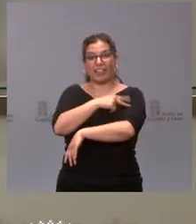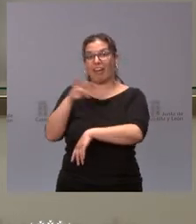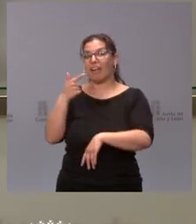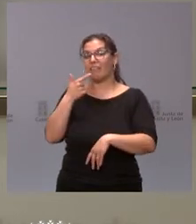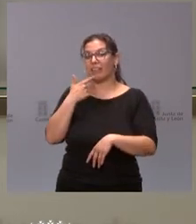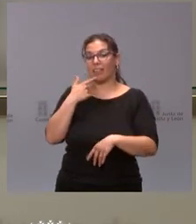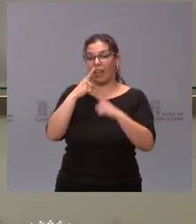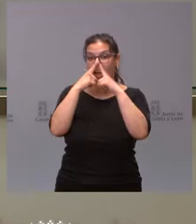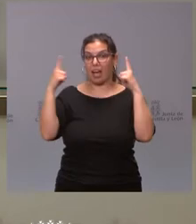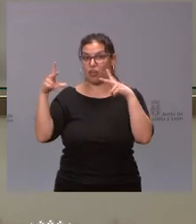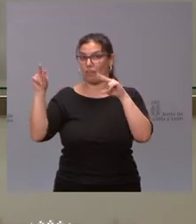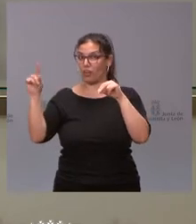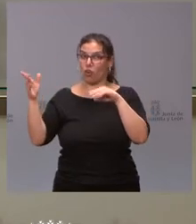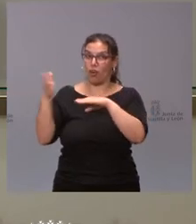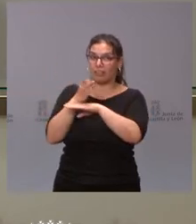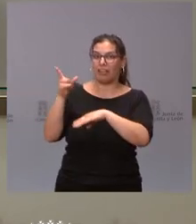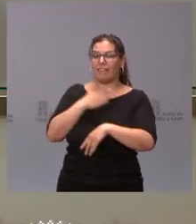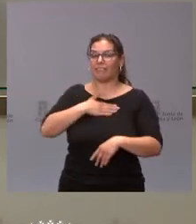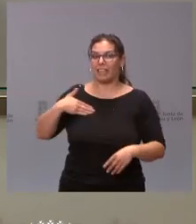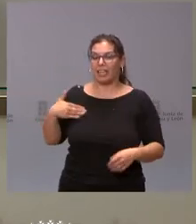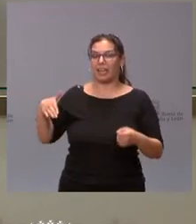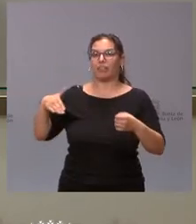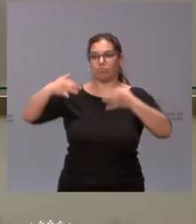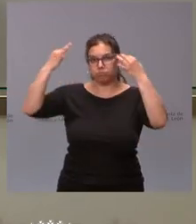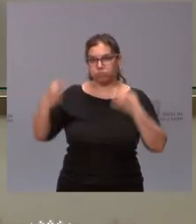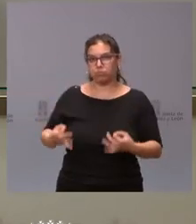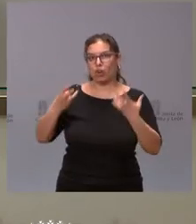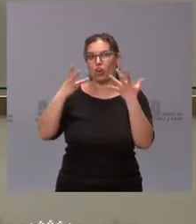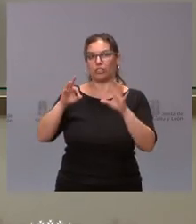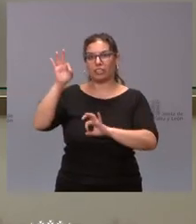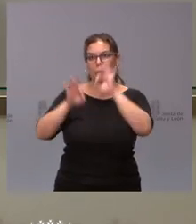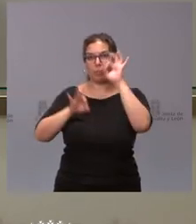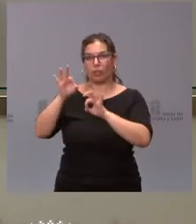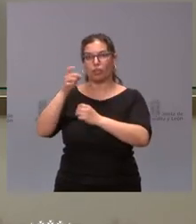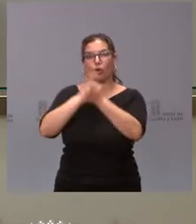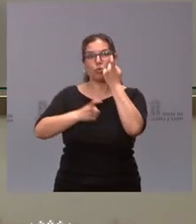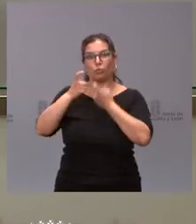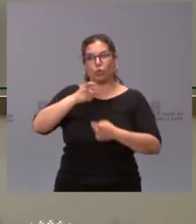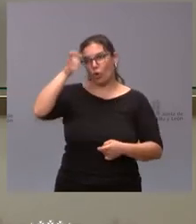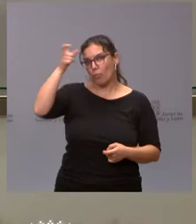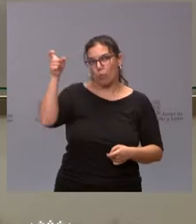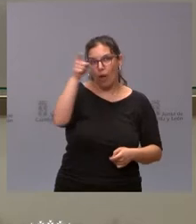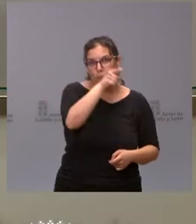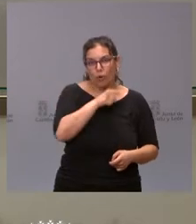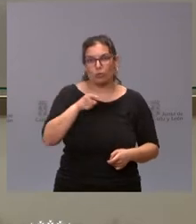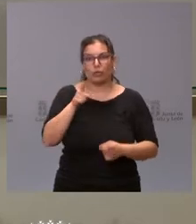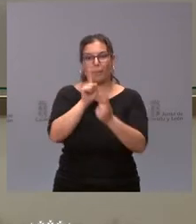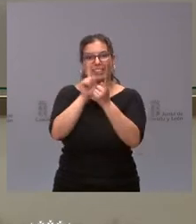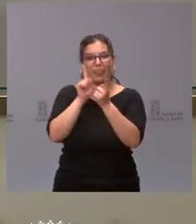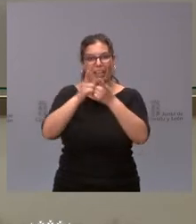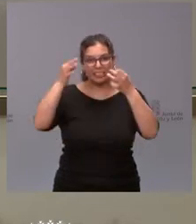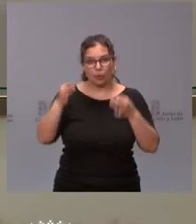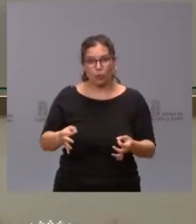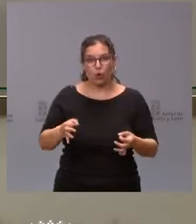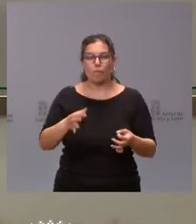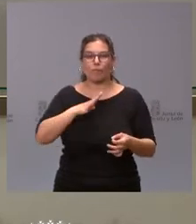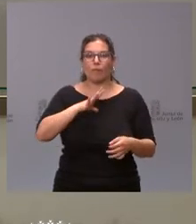final de año quiere garantizar el 80% de la presencialidad en los consultores locales, si nos pudiera concretar cuántos